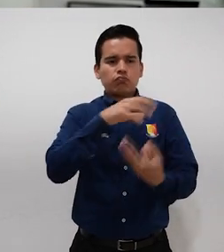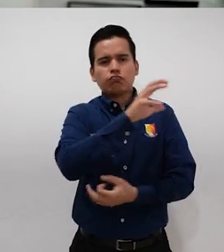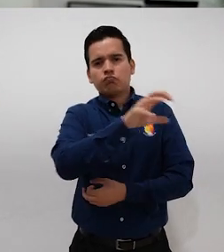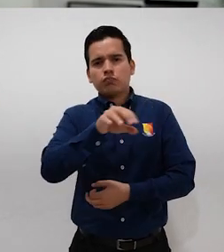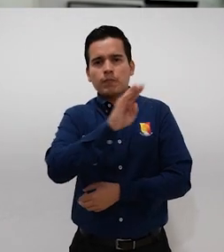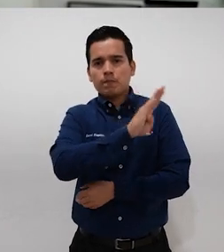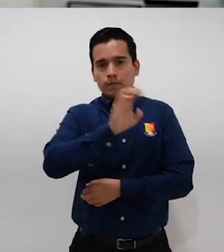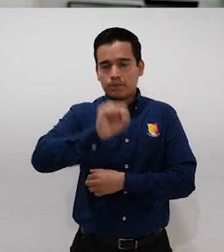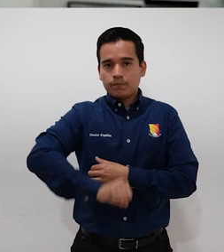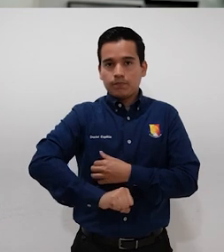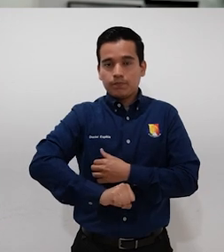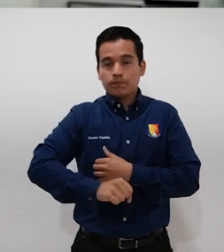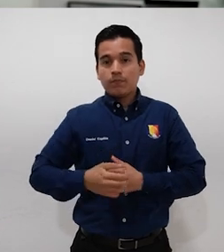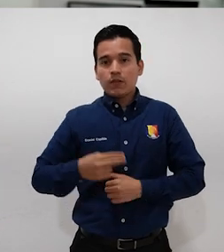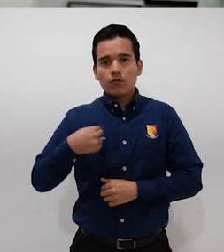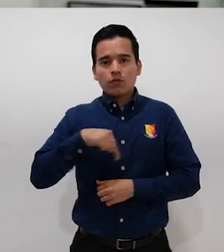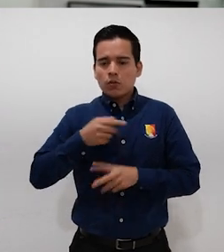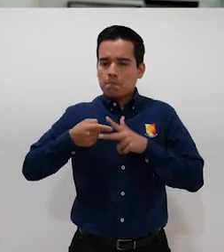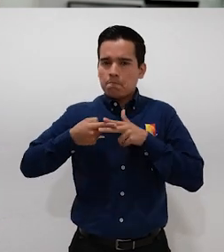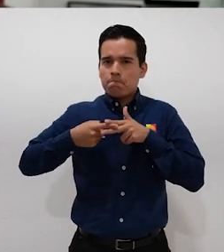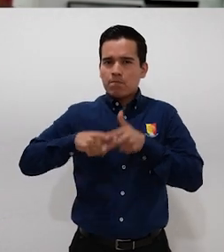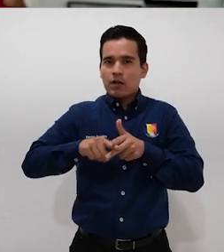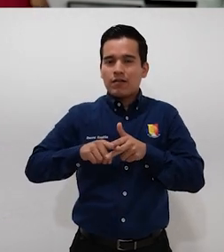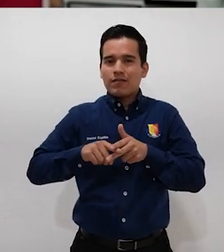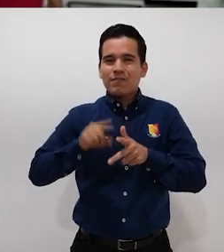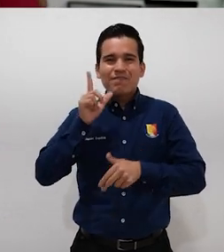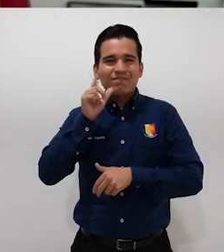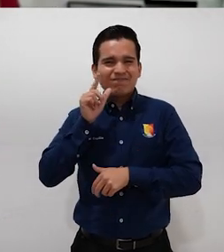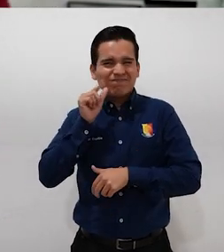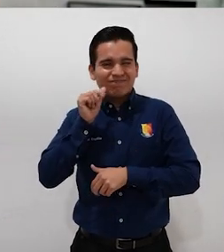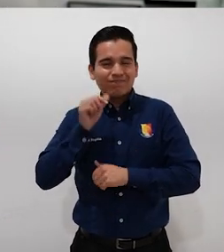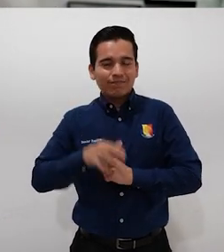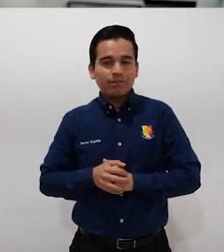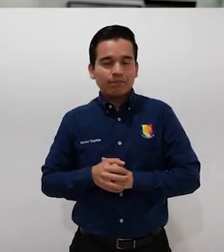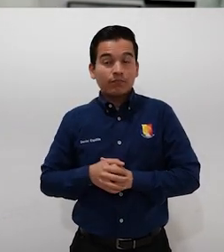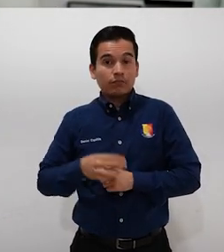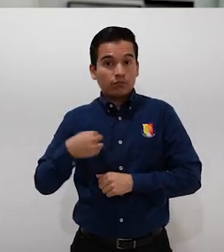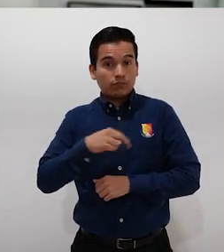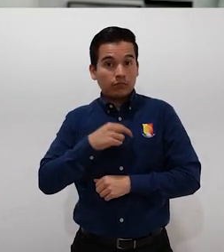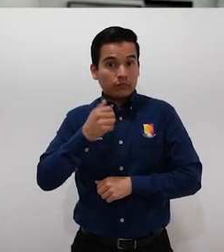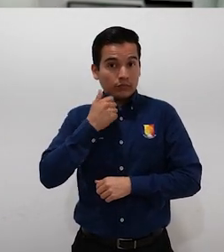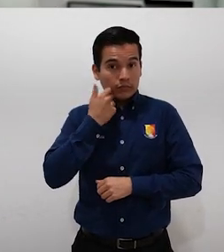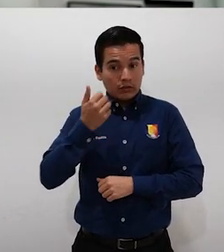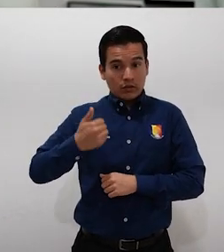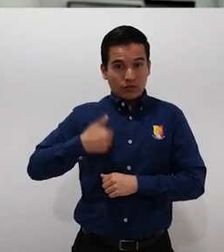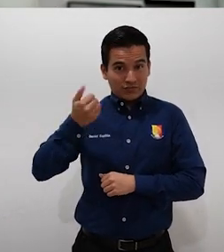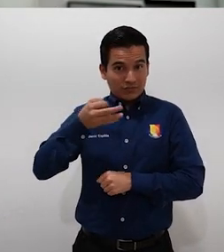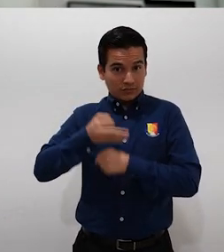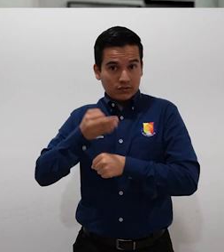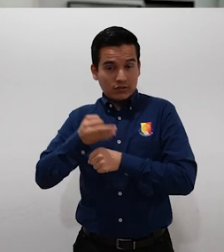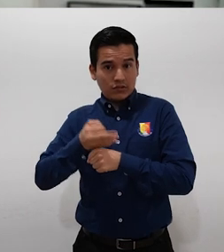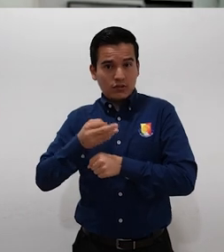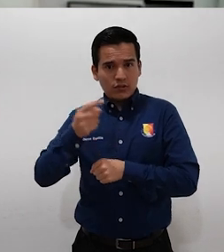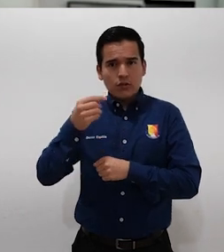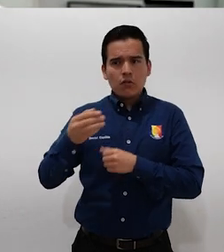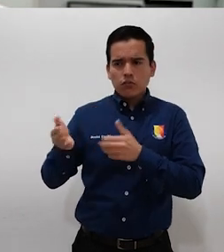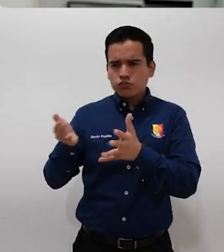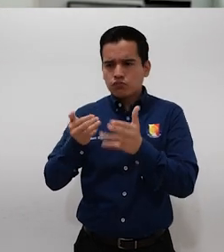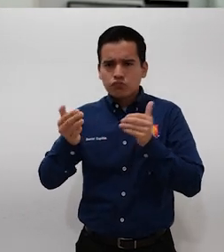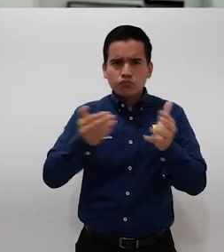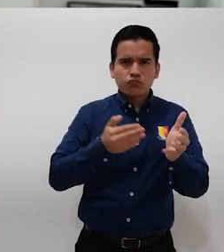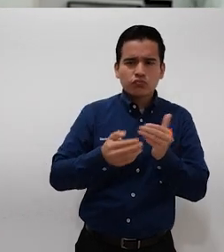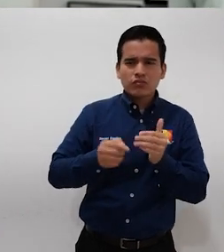todo Bacalejón y Sur. Y vamos a iniciar precisamente el día de mañana. Y que si queremos aprovechar esta reunión a la que fuimos convocados